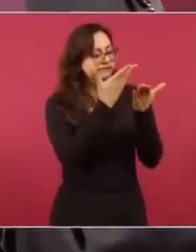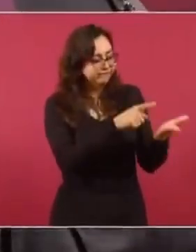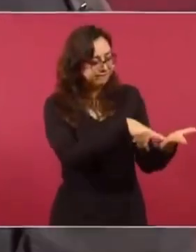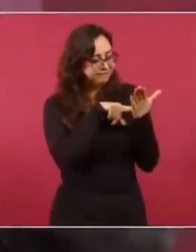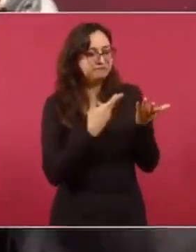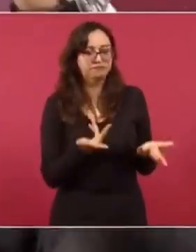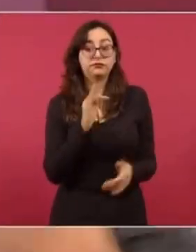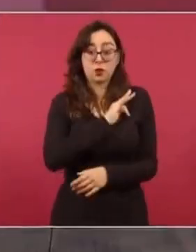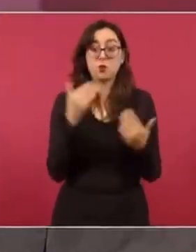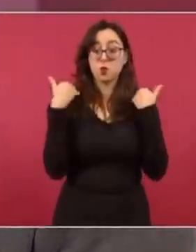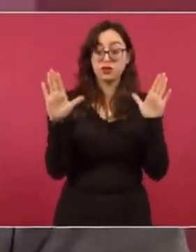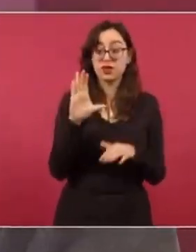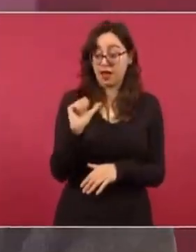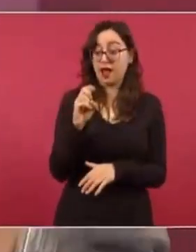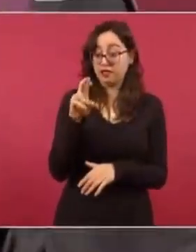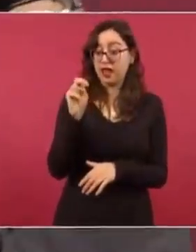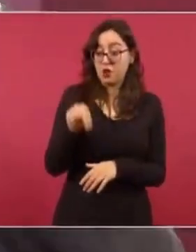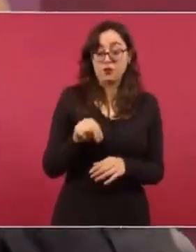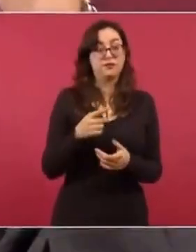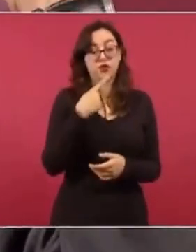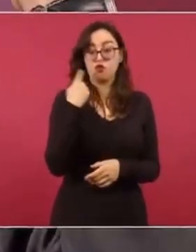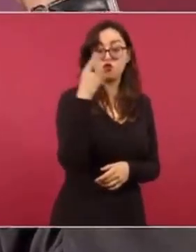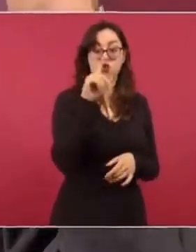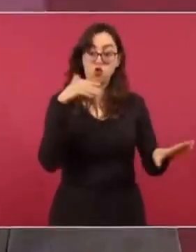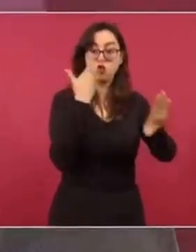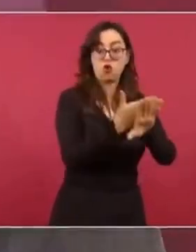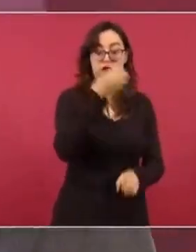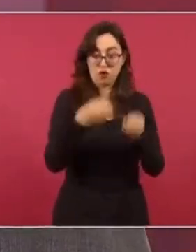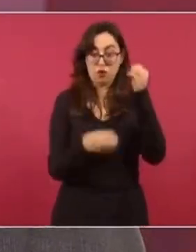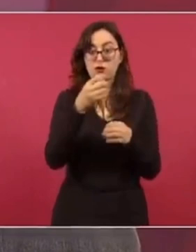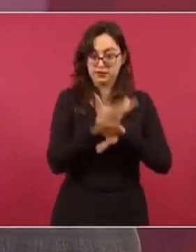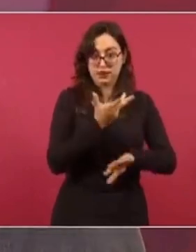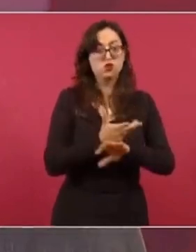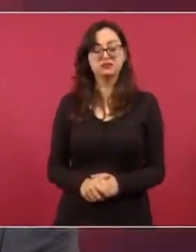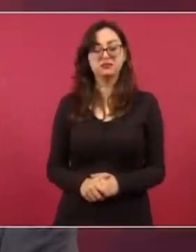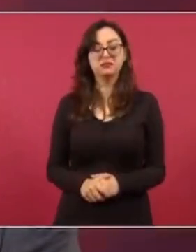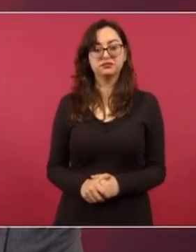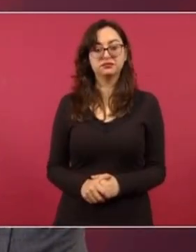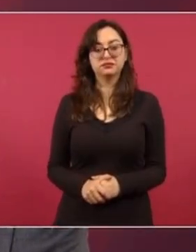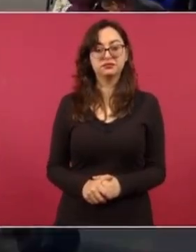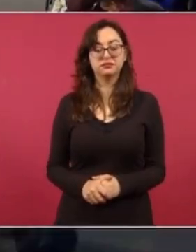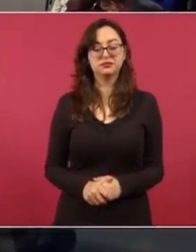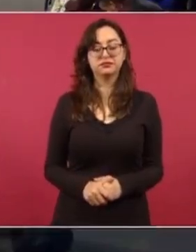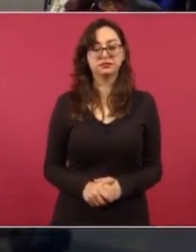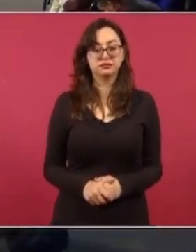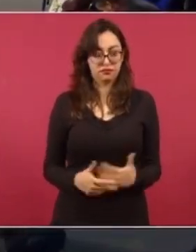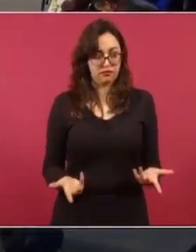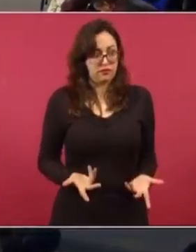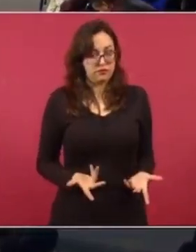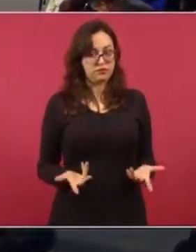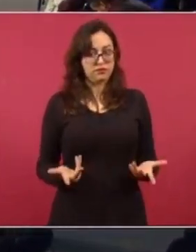él hasta presentar una denuncia en contra de las autoridades estadounidenses que lo están juzgando. Entonces, cuando uno tiene